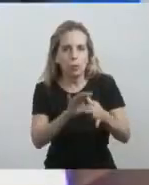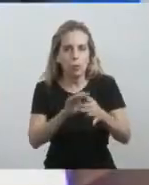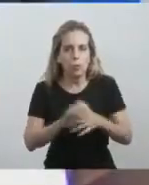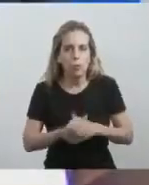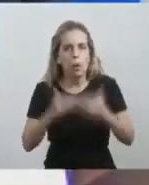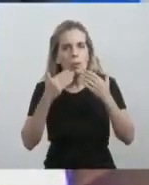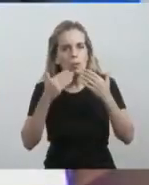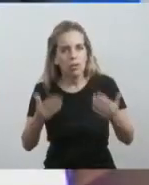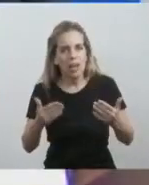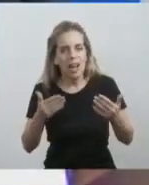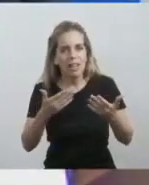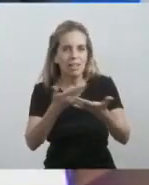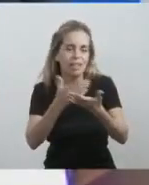Muchas gracias a todos ustedes.